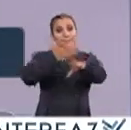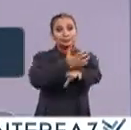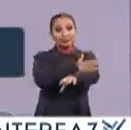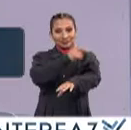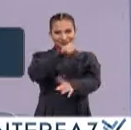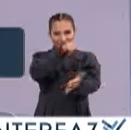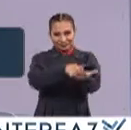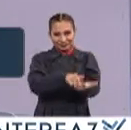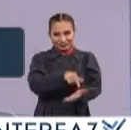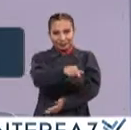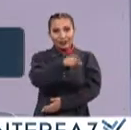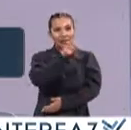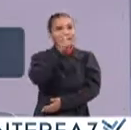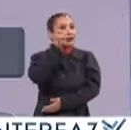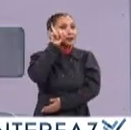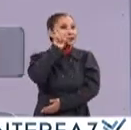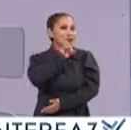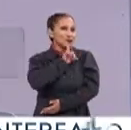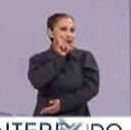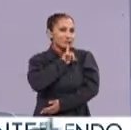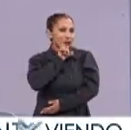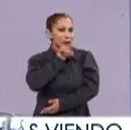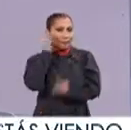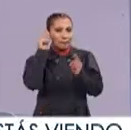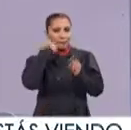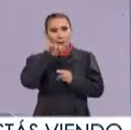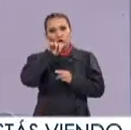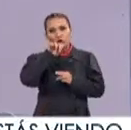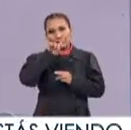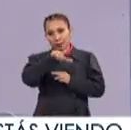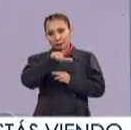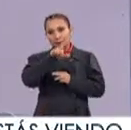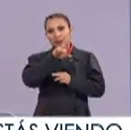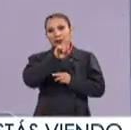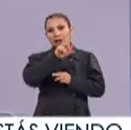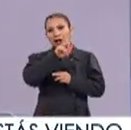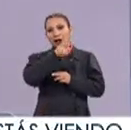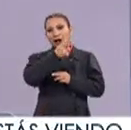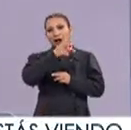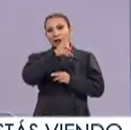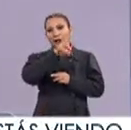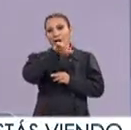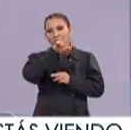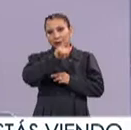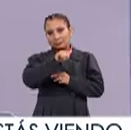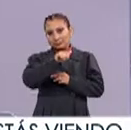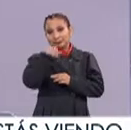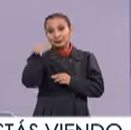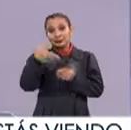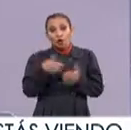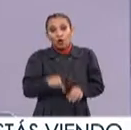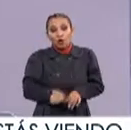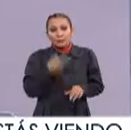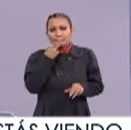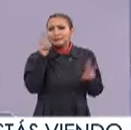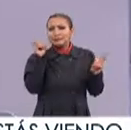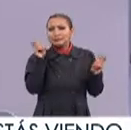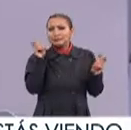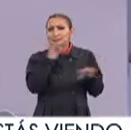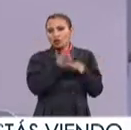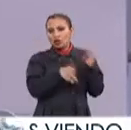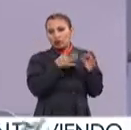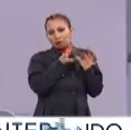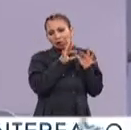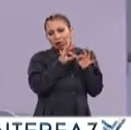acompaña En el estudio La directora Precisamente Del Museo Nacional de Arte La doctora Sara Gabriela Va Sánchez Y hoy nos viene A hablar De